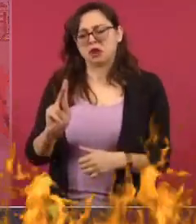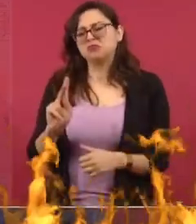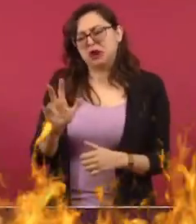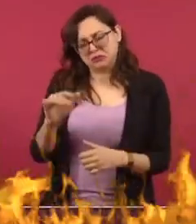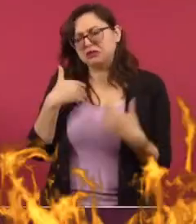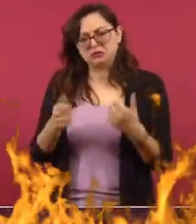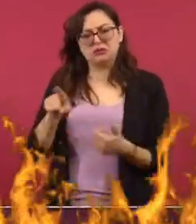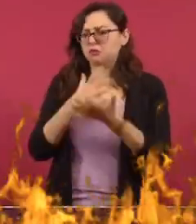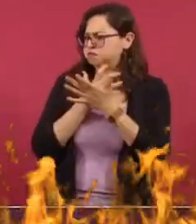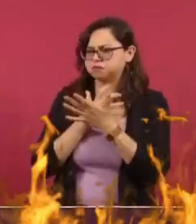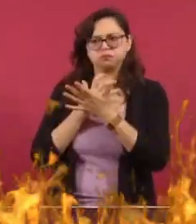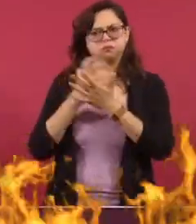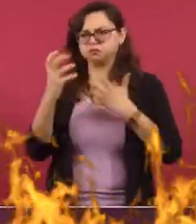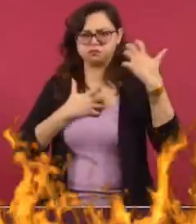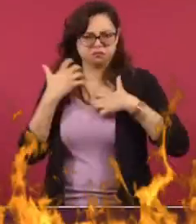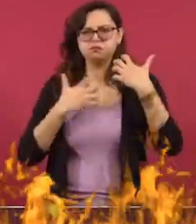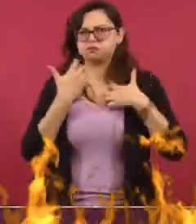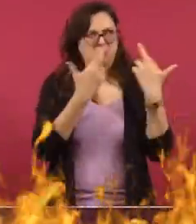extremistas.